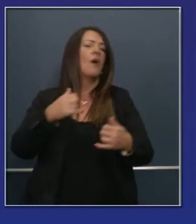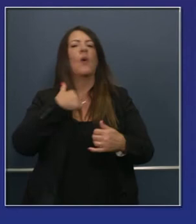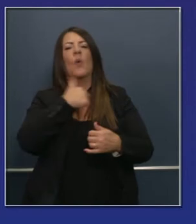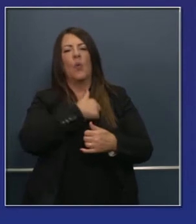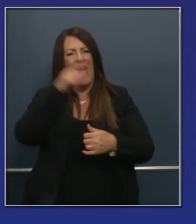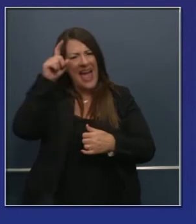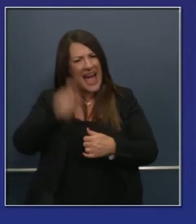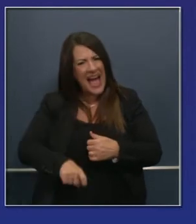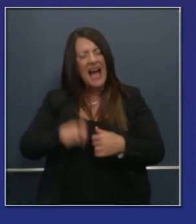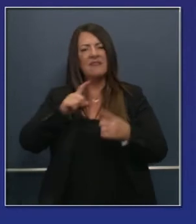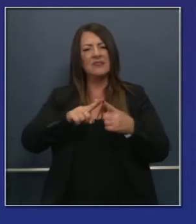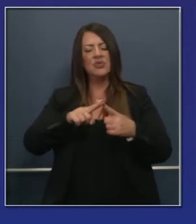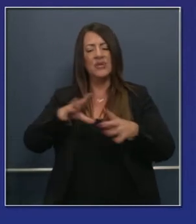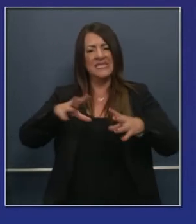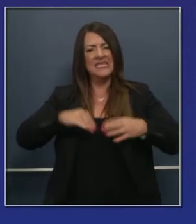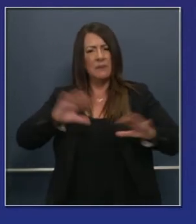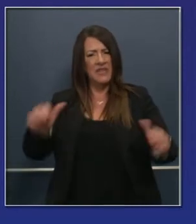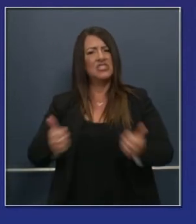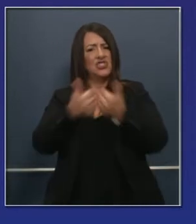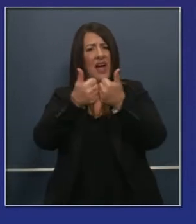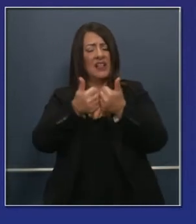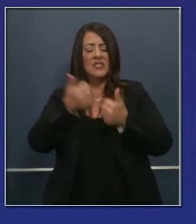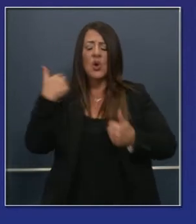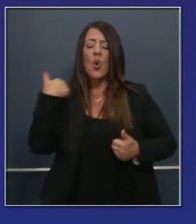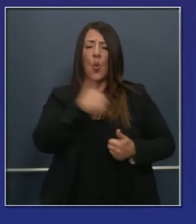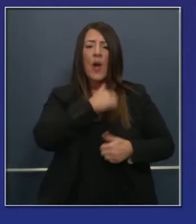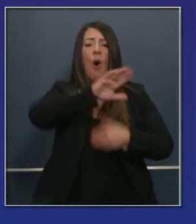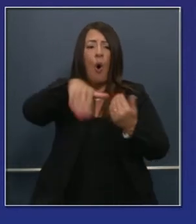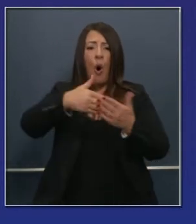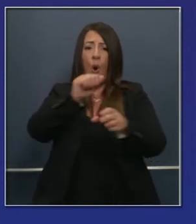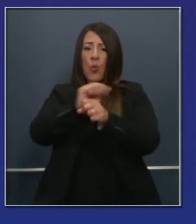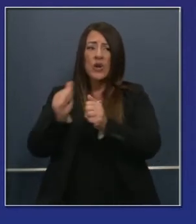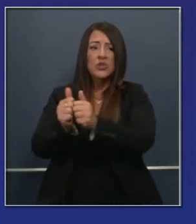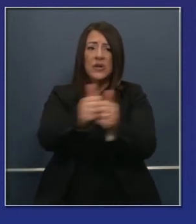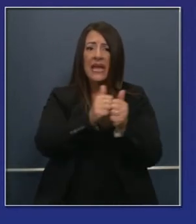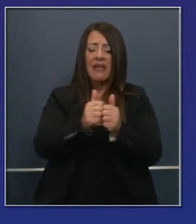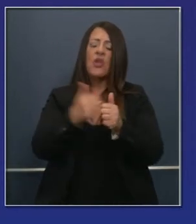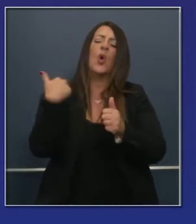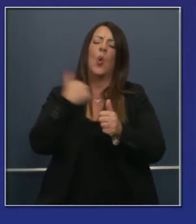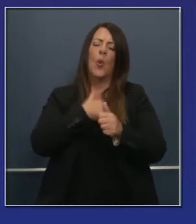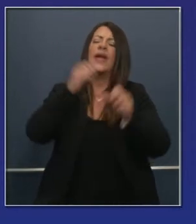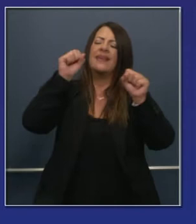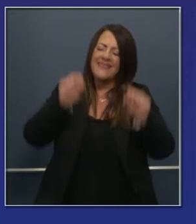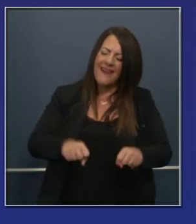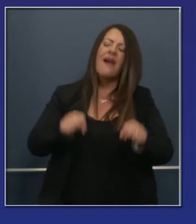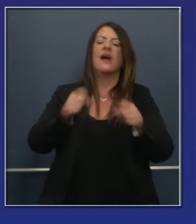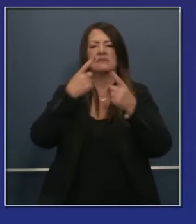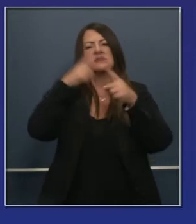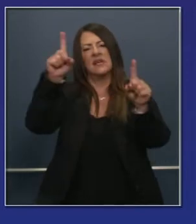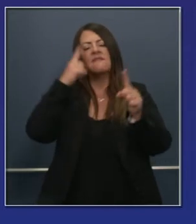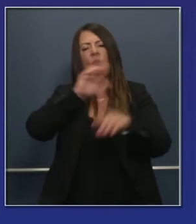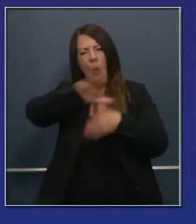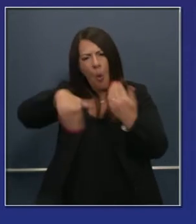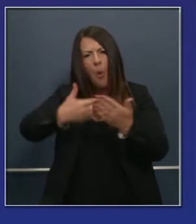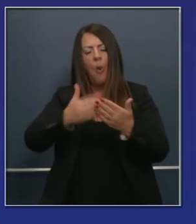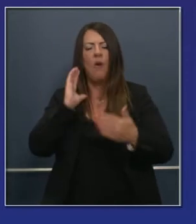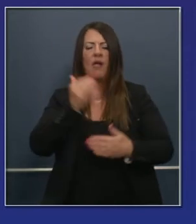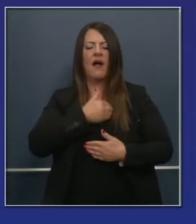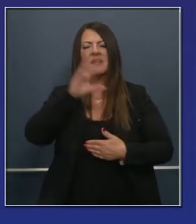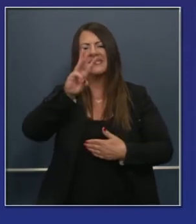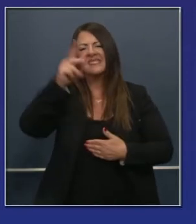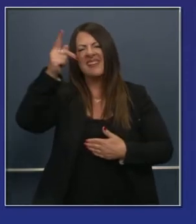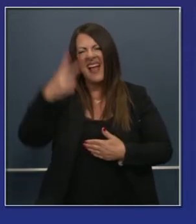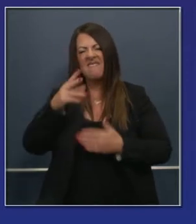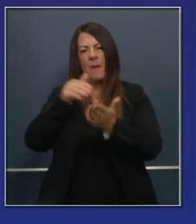pero lo importante es darle una educación y tenemos que unirnos a ese esfuerzo, hacer más conjuntos para nuestros 6 millones de estudiantes gracias al